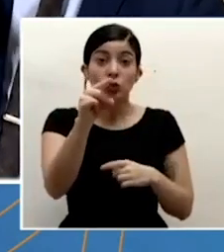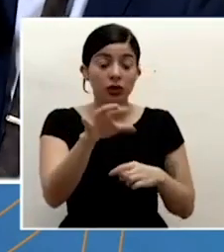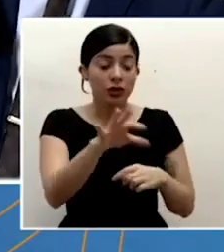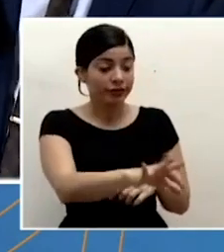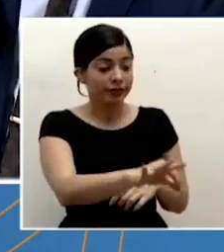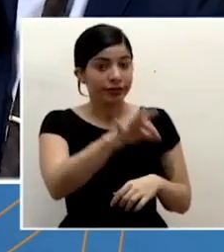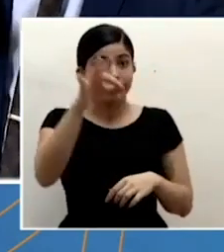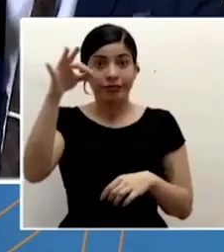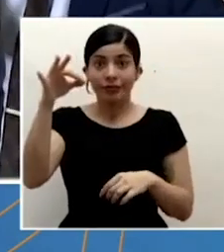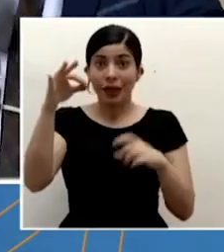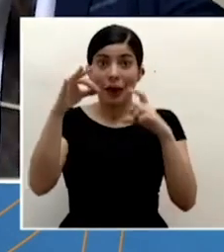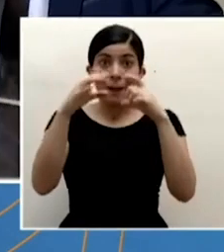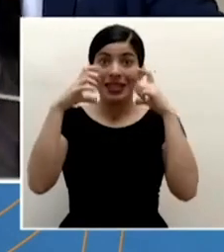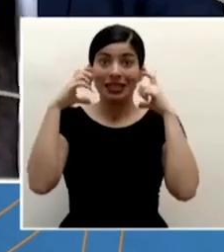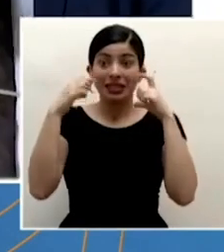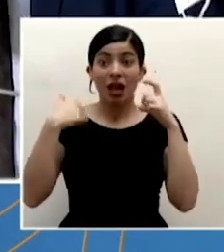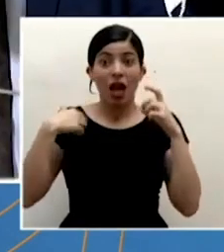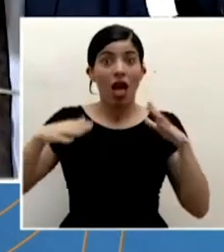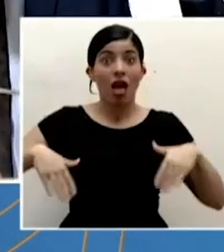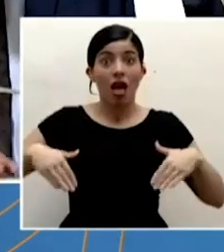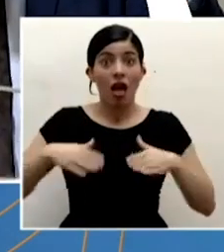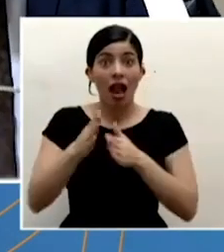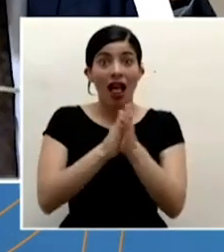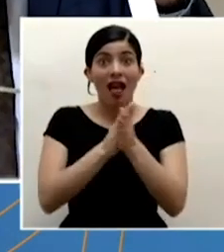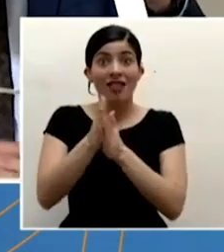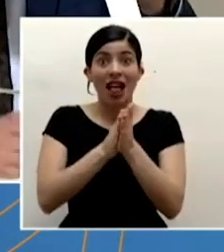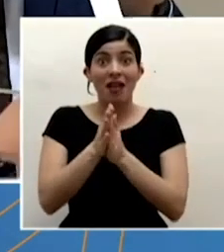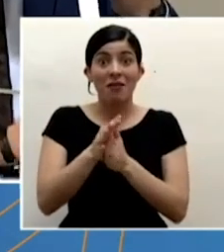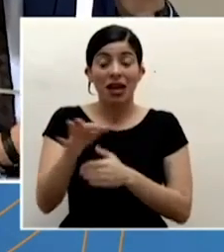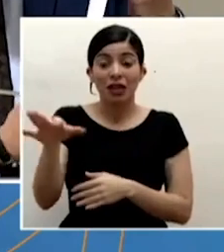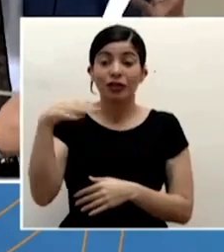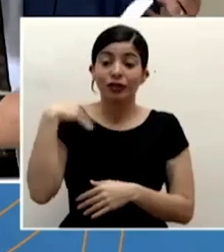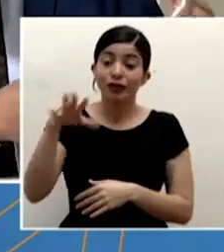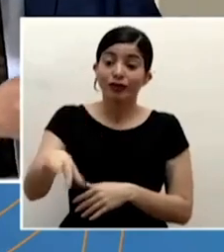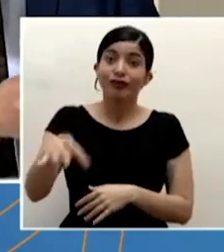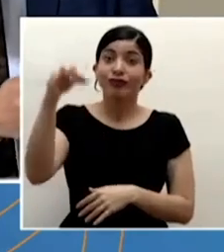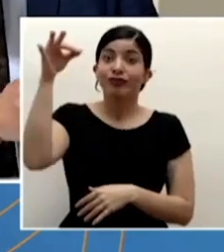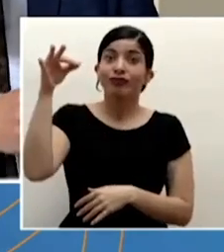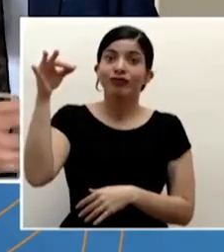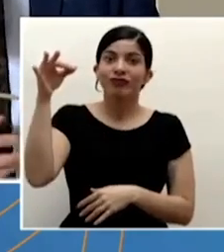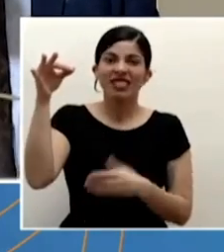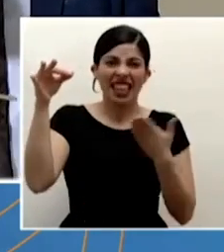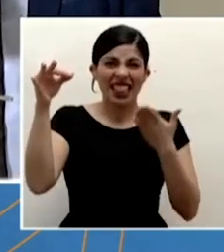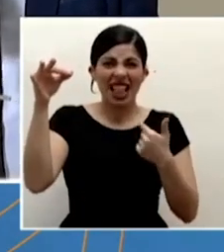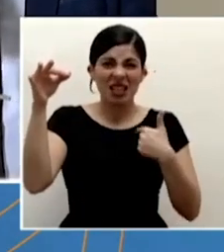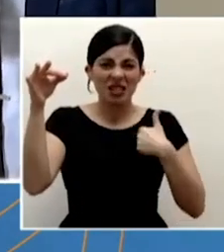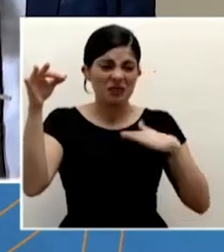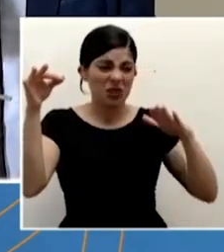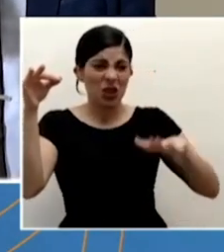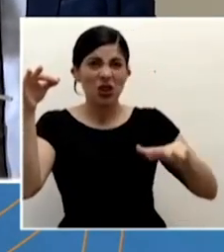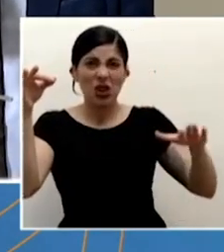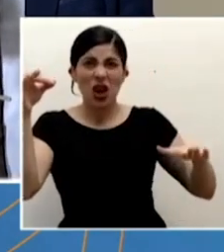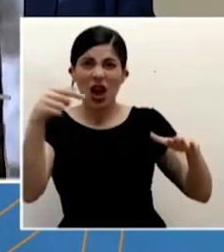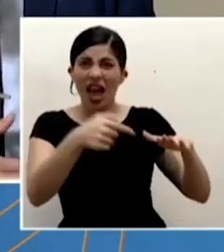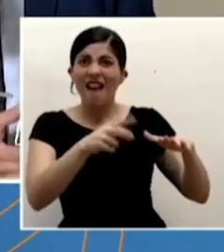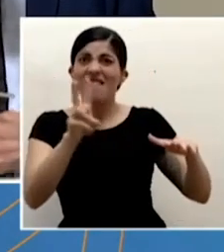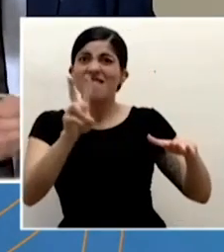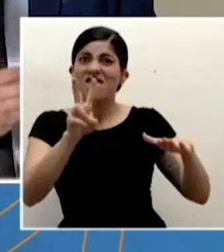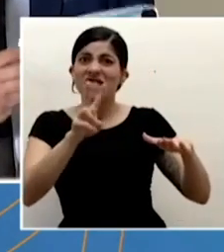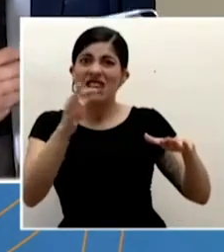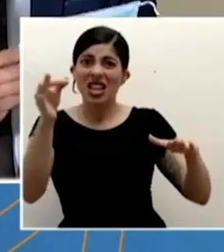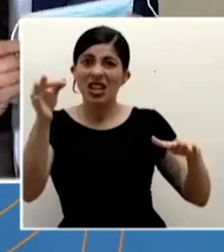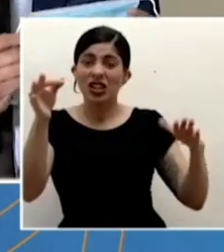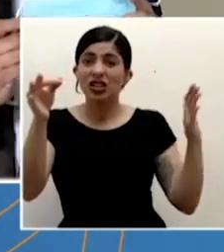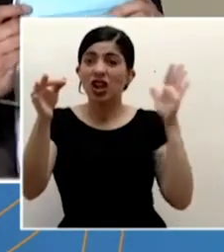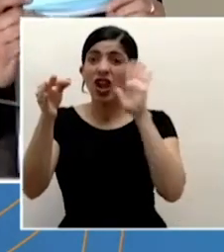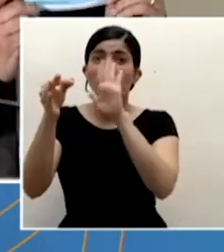y no se lavó las manos, usted perfectamente pudo haber tocado un objeto con el virus y al